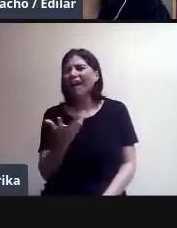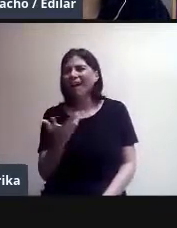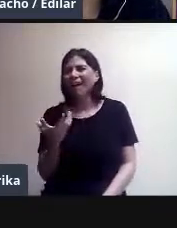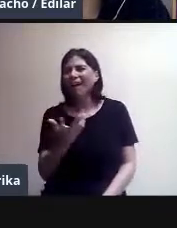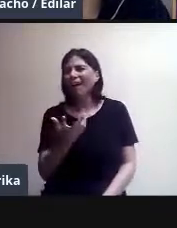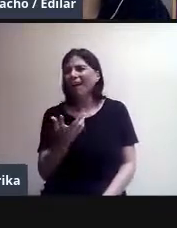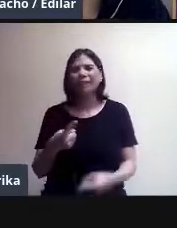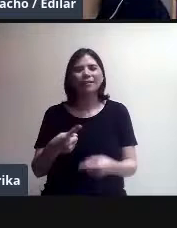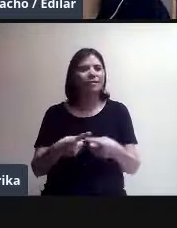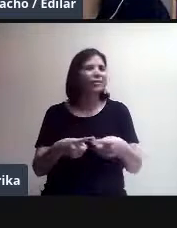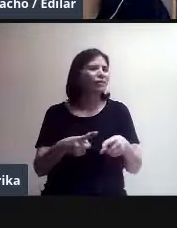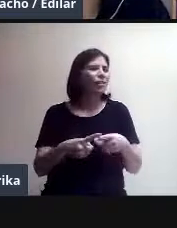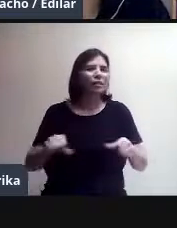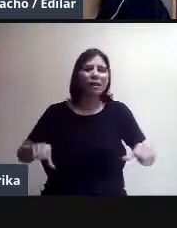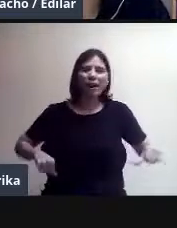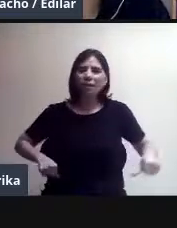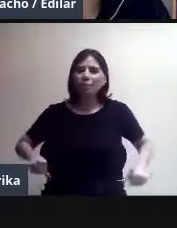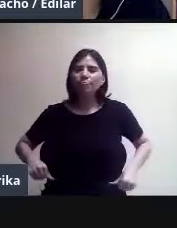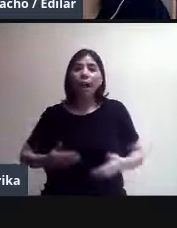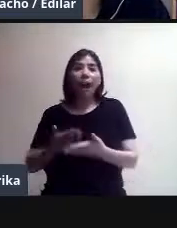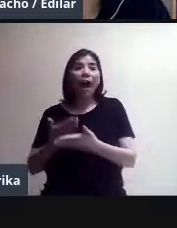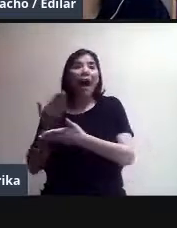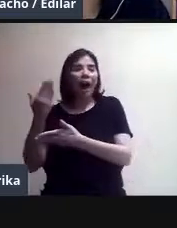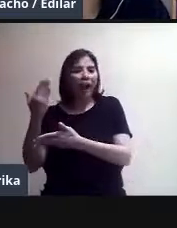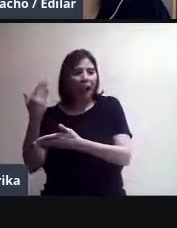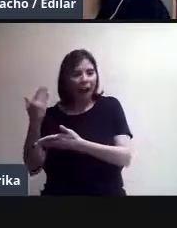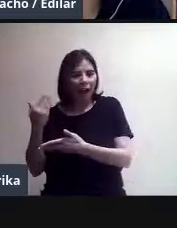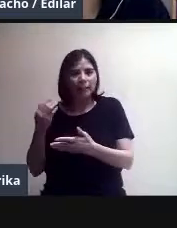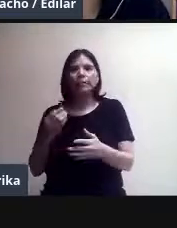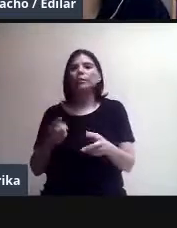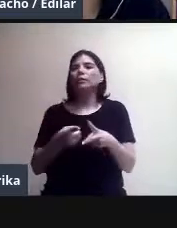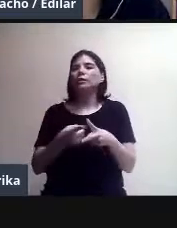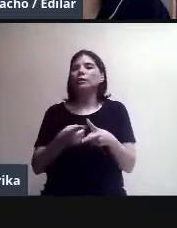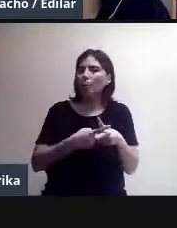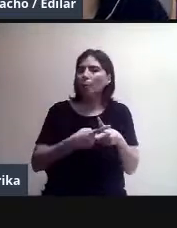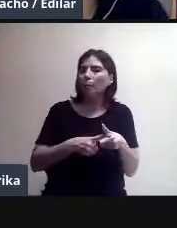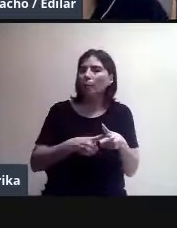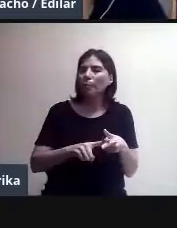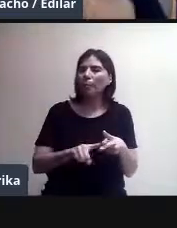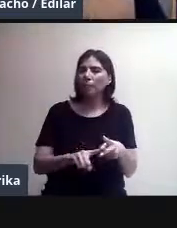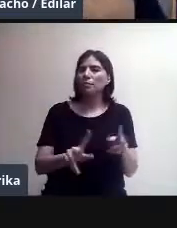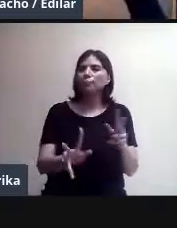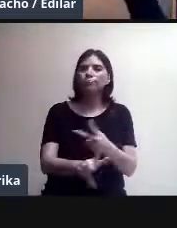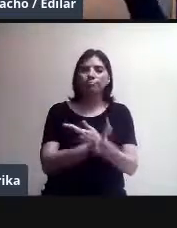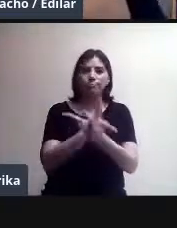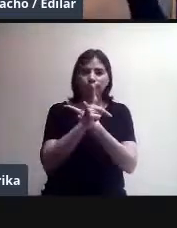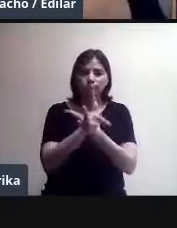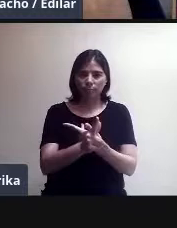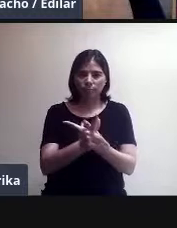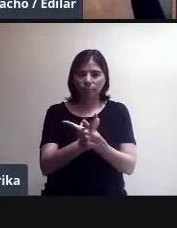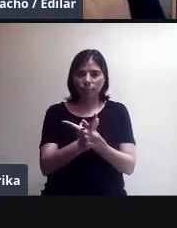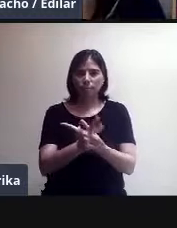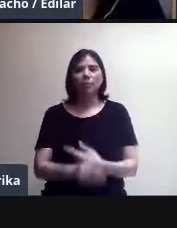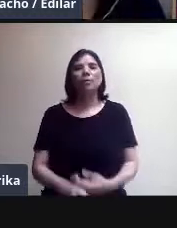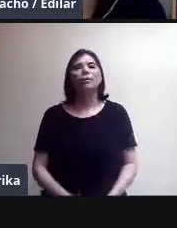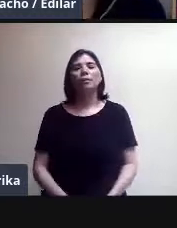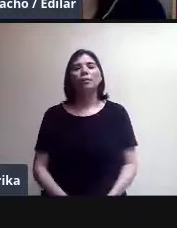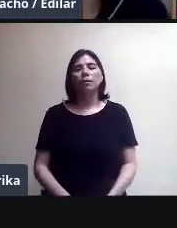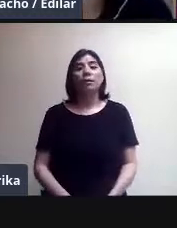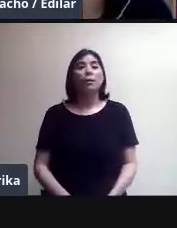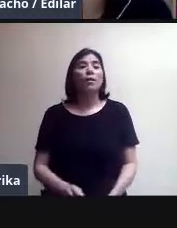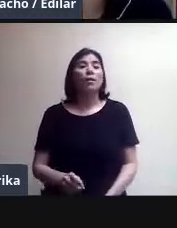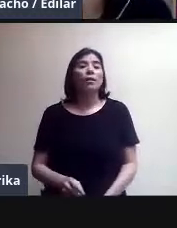sesión. Y esto me lleva a un simulador de movimiento. Esto, si hay maestros de secundaria conectados, bueno, seguramente